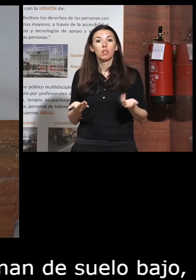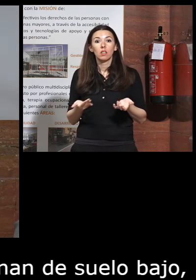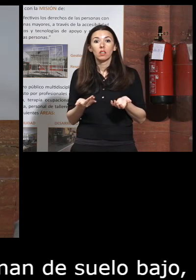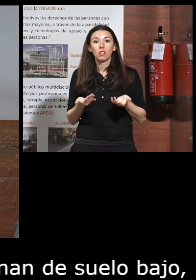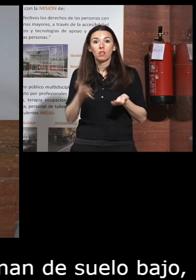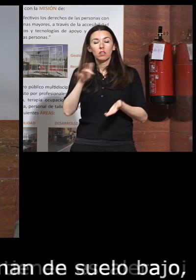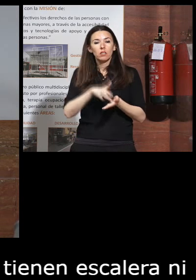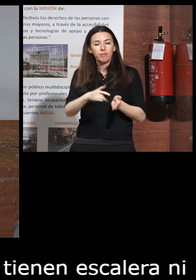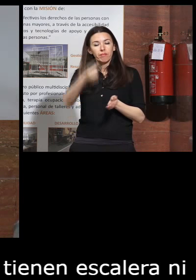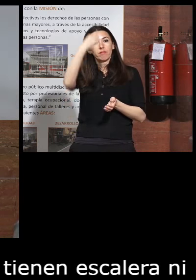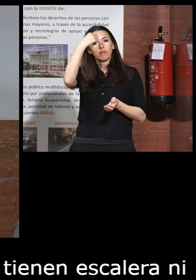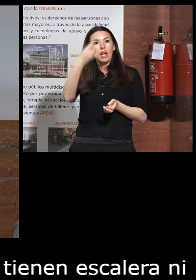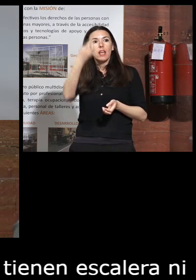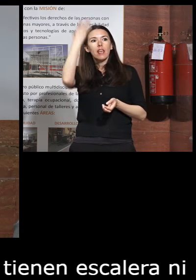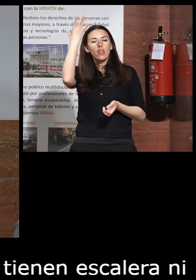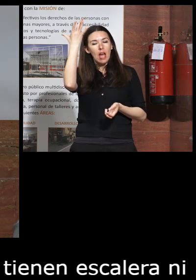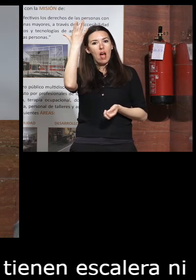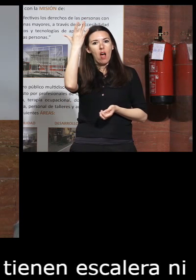y se nos ocurrió la idea